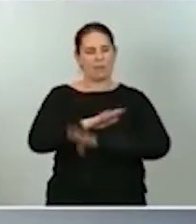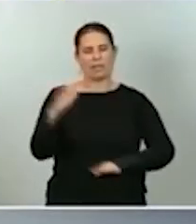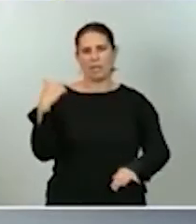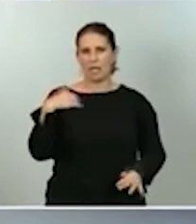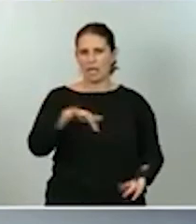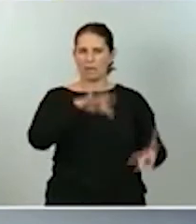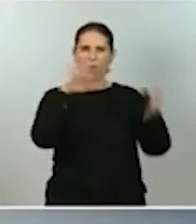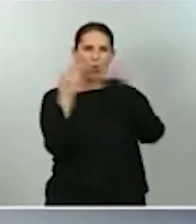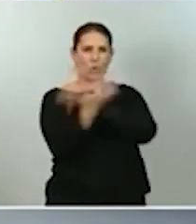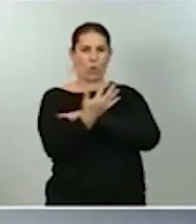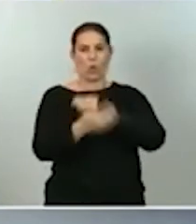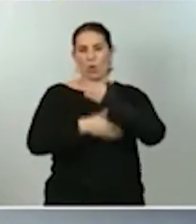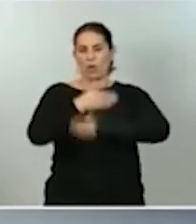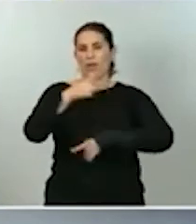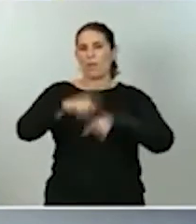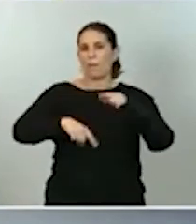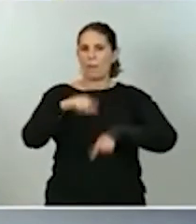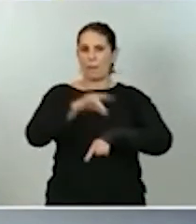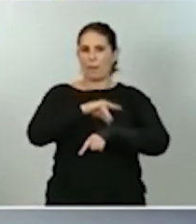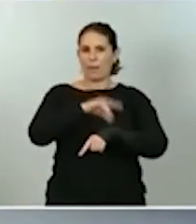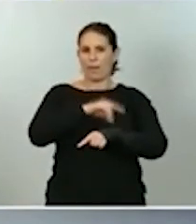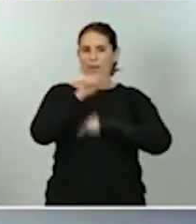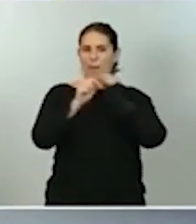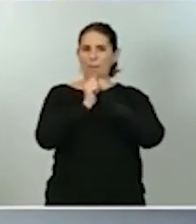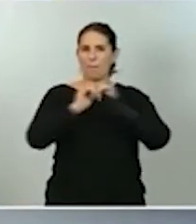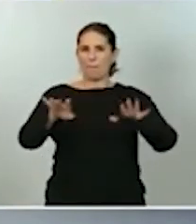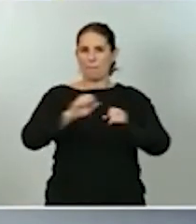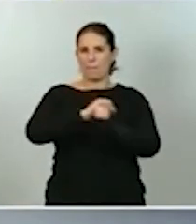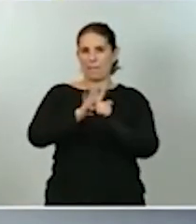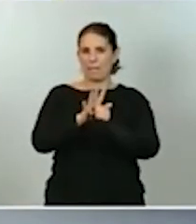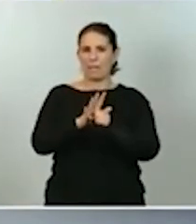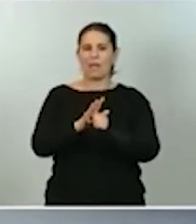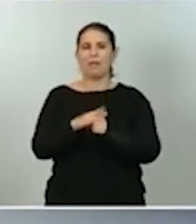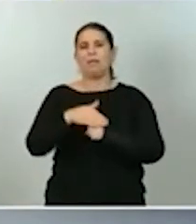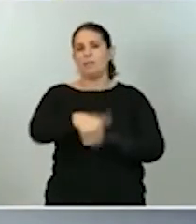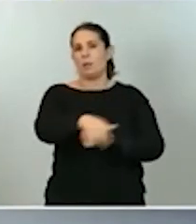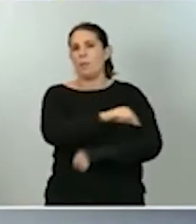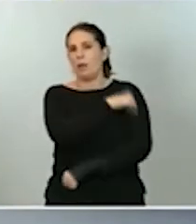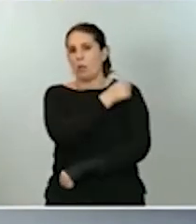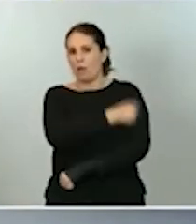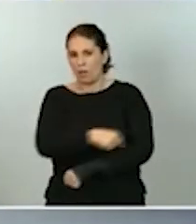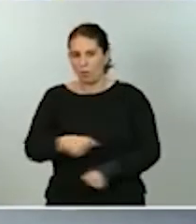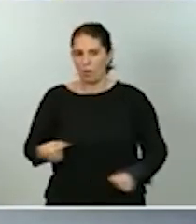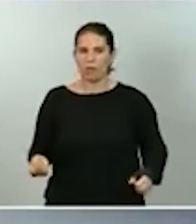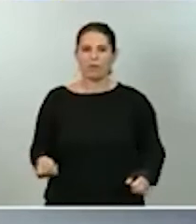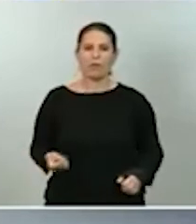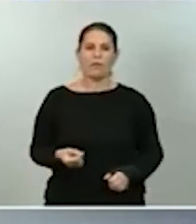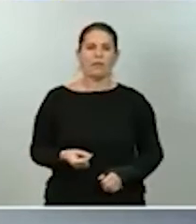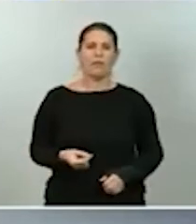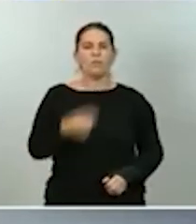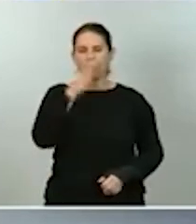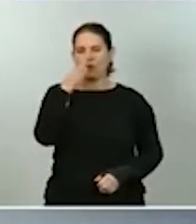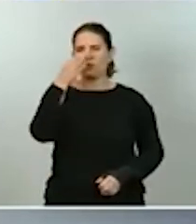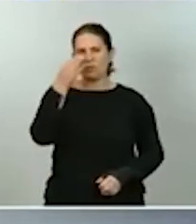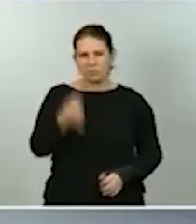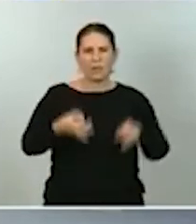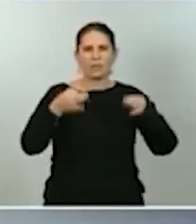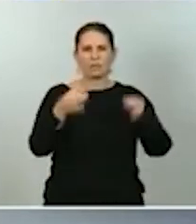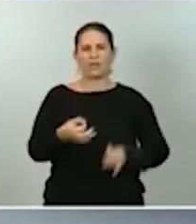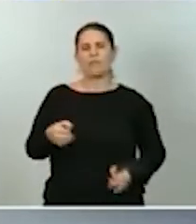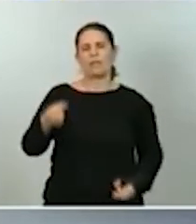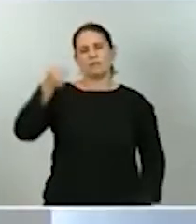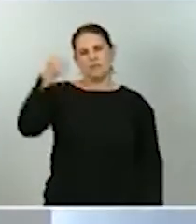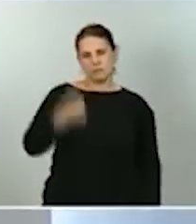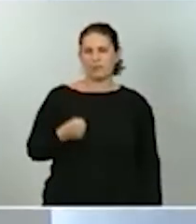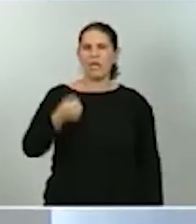pandemia, las perspectivas de vacunación. Y por eso insistimos de manera constante en la importancia de atajar